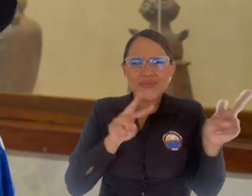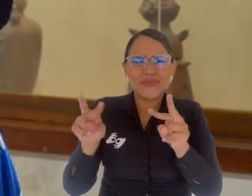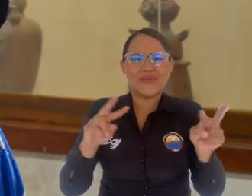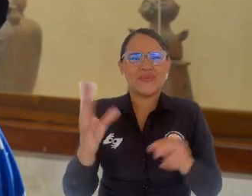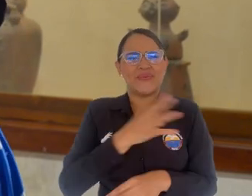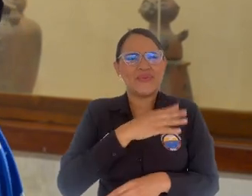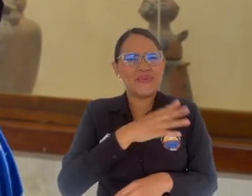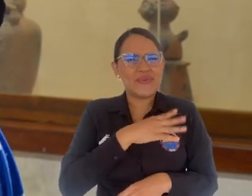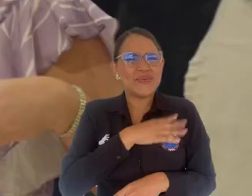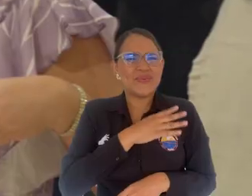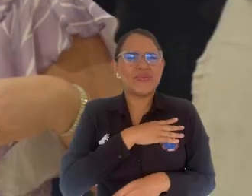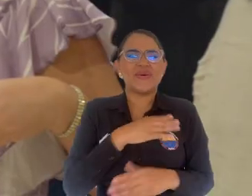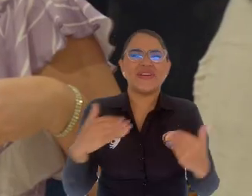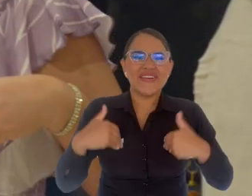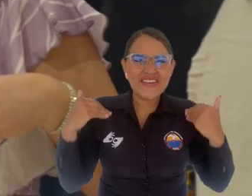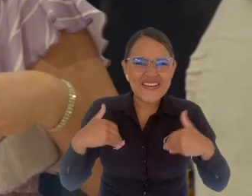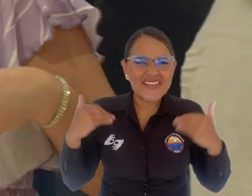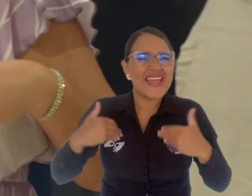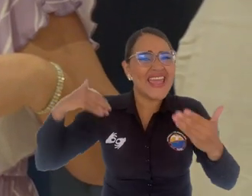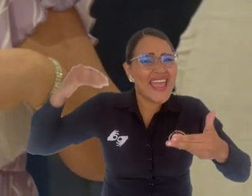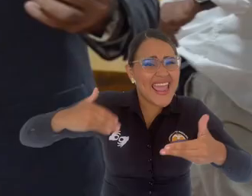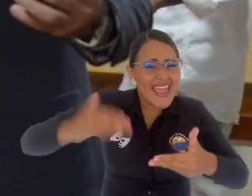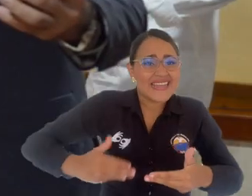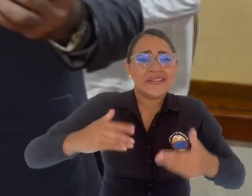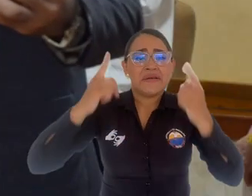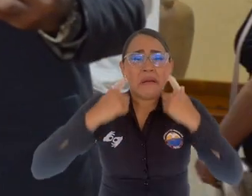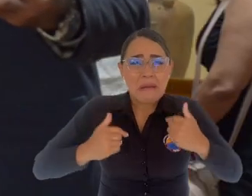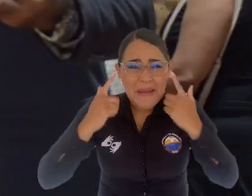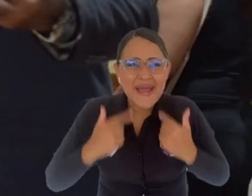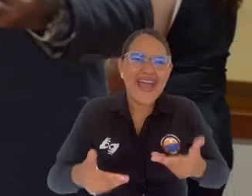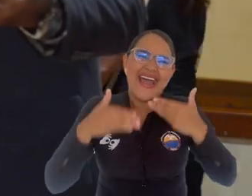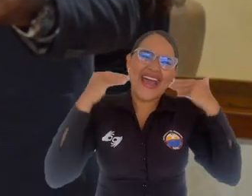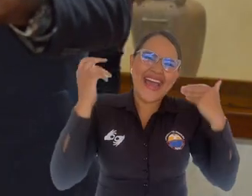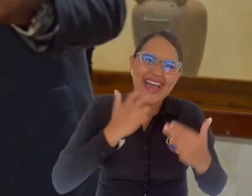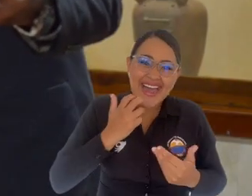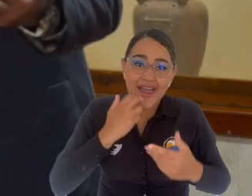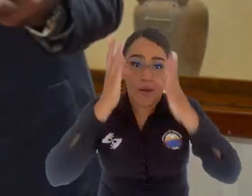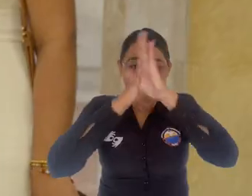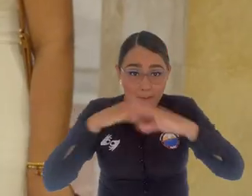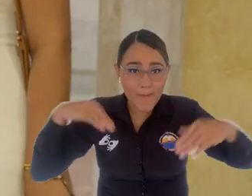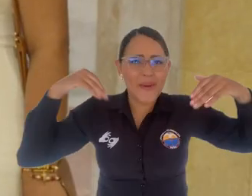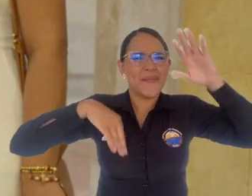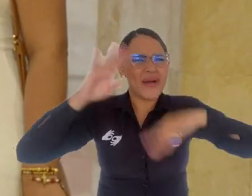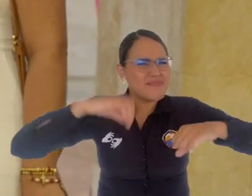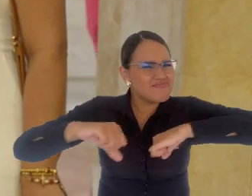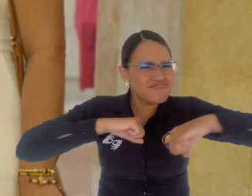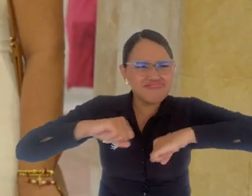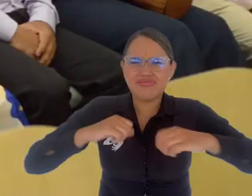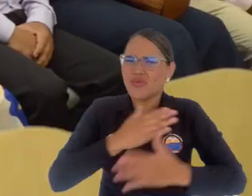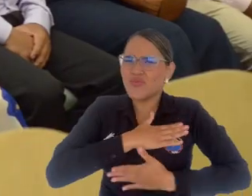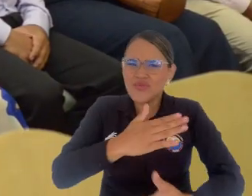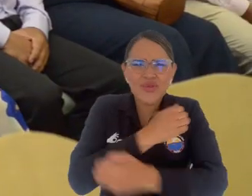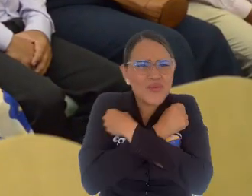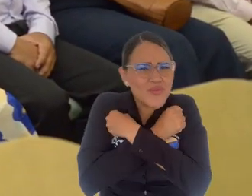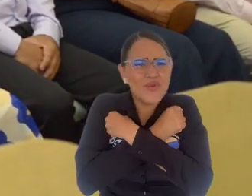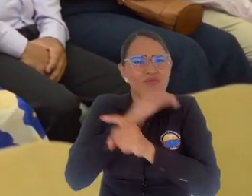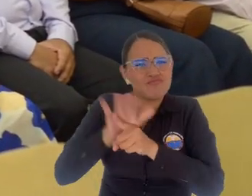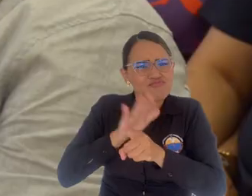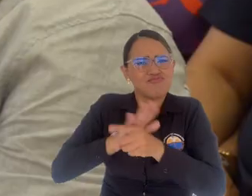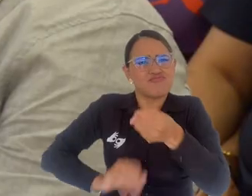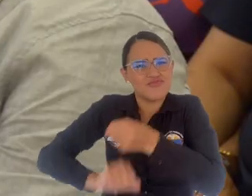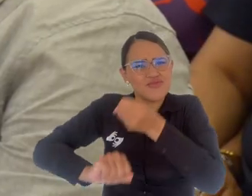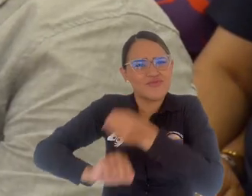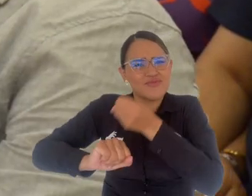acompañaron en este camino, con risas, lágrimas, trasnochos incluidos y que con su amor inquebrantable nunca los dejaron